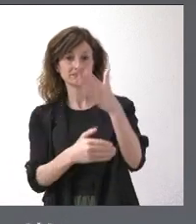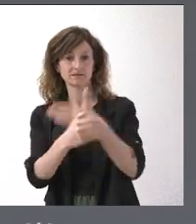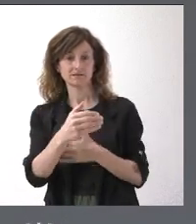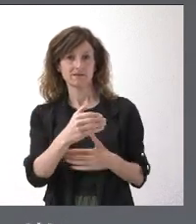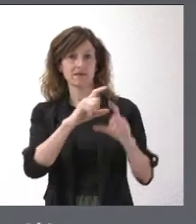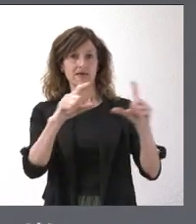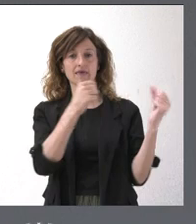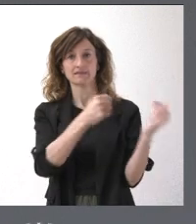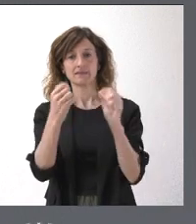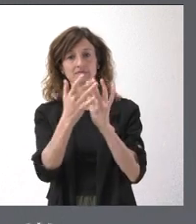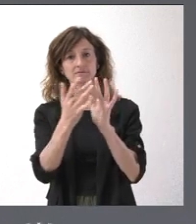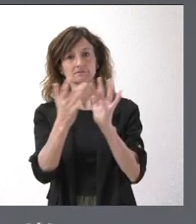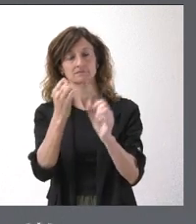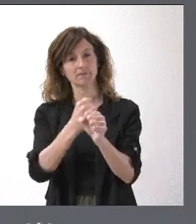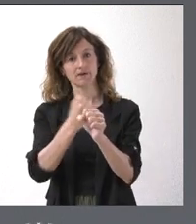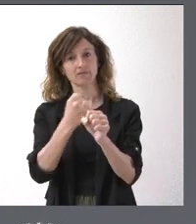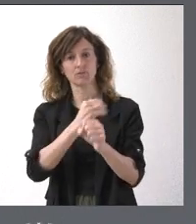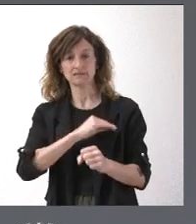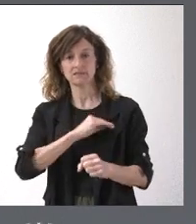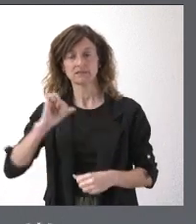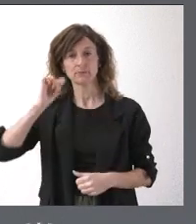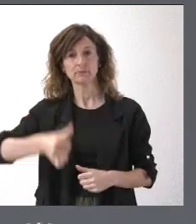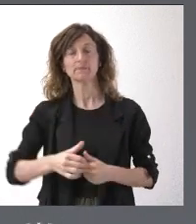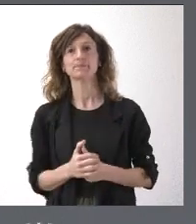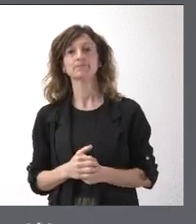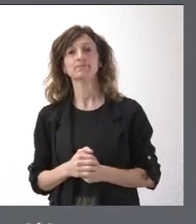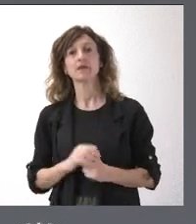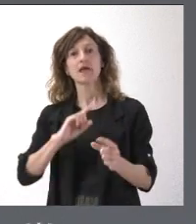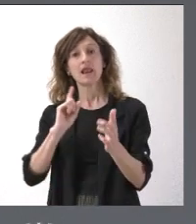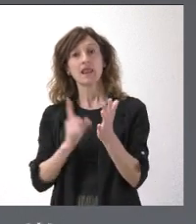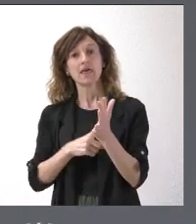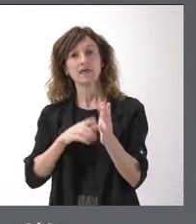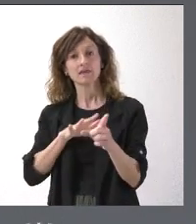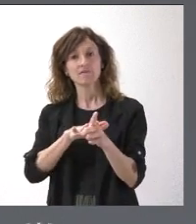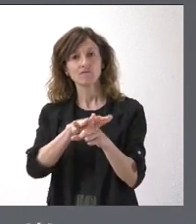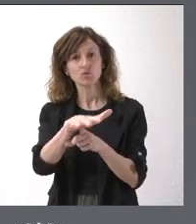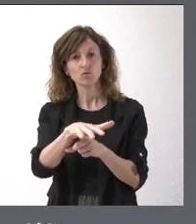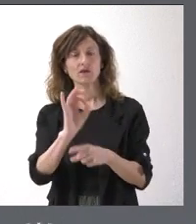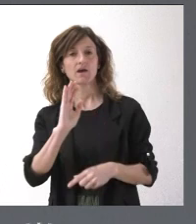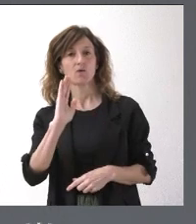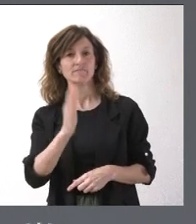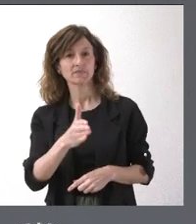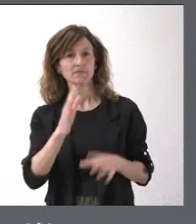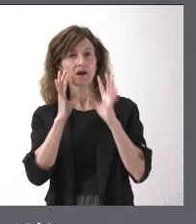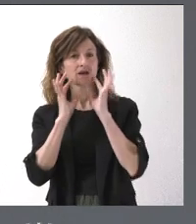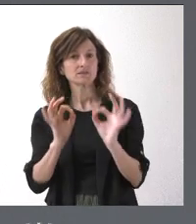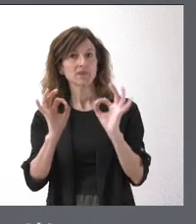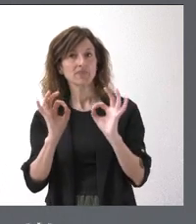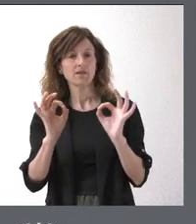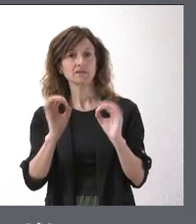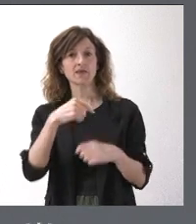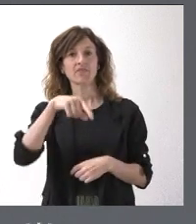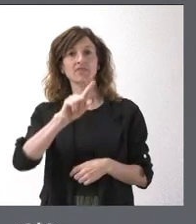tercer sector. Una ley que influye, sobre todo, o que afecta especialmente a las